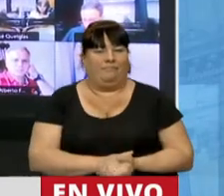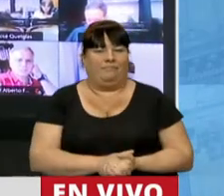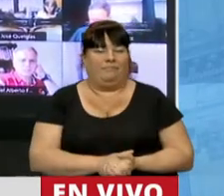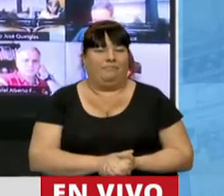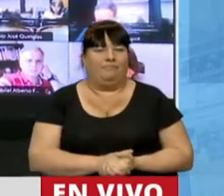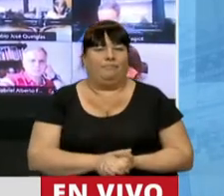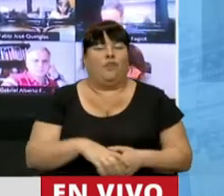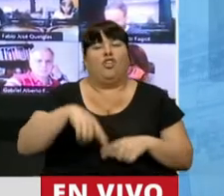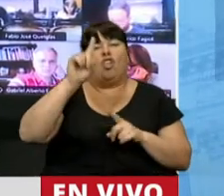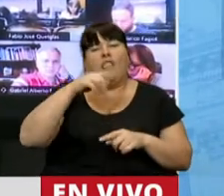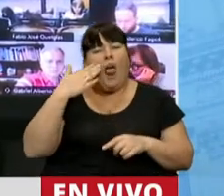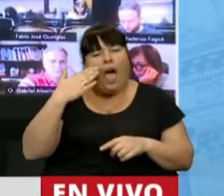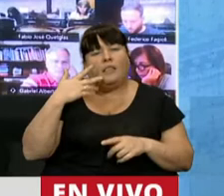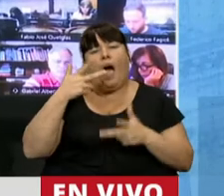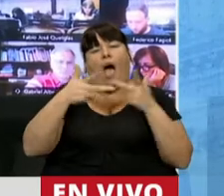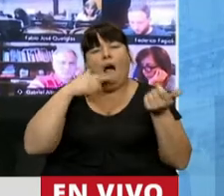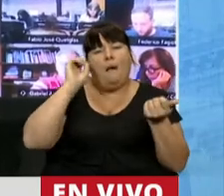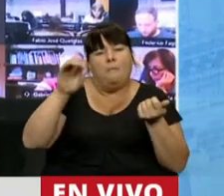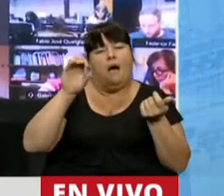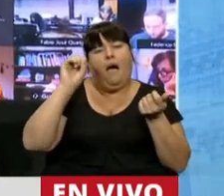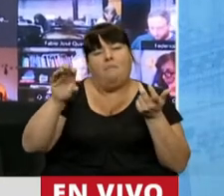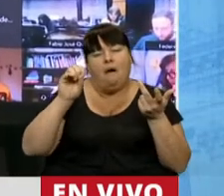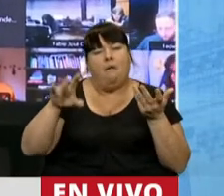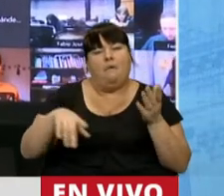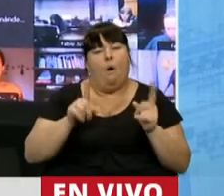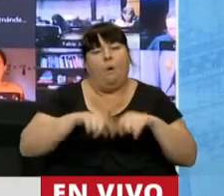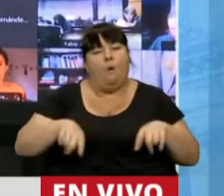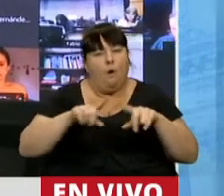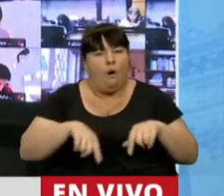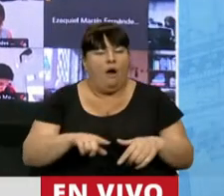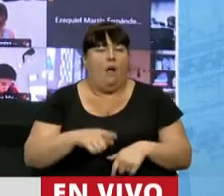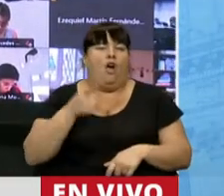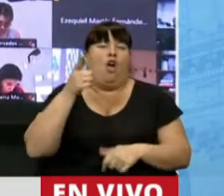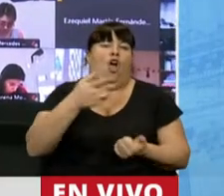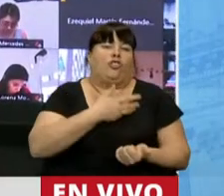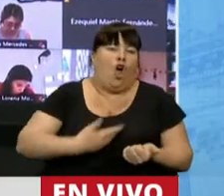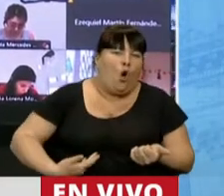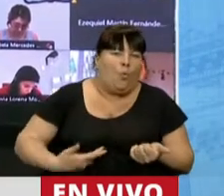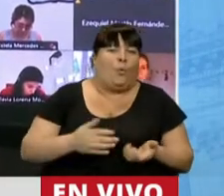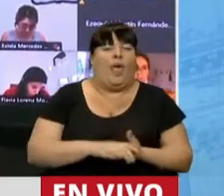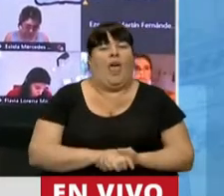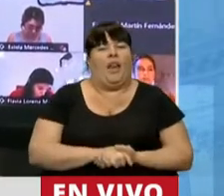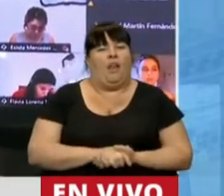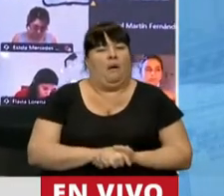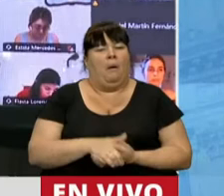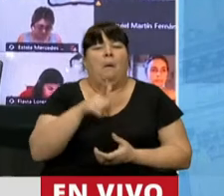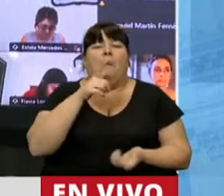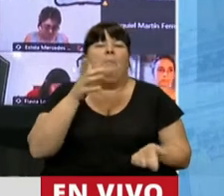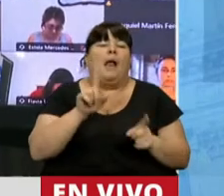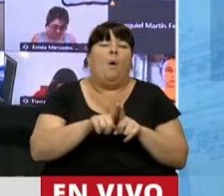Toda la tarde escuchando una serie de agravios contra el gobierno actual, desconociendo